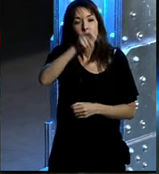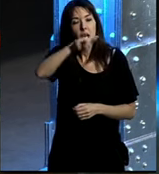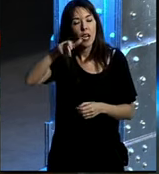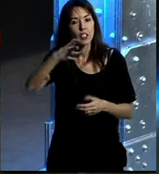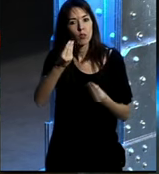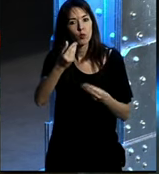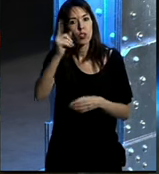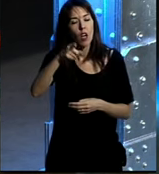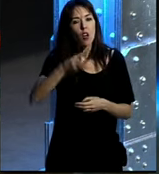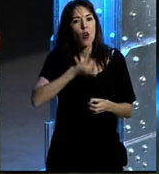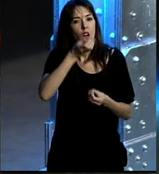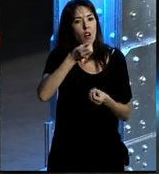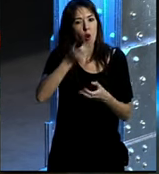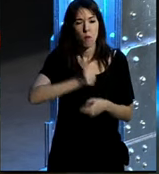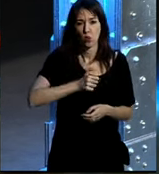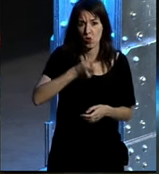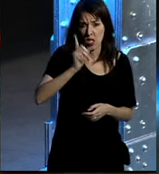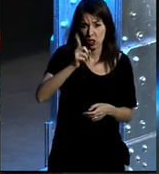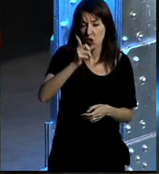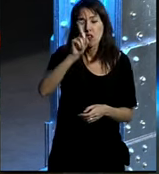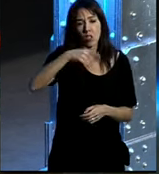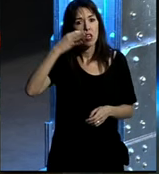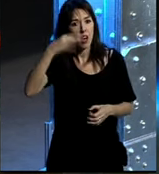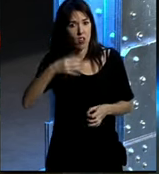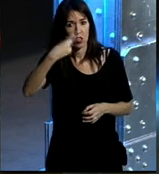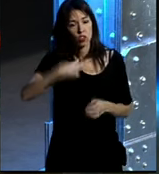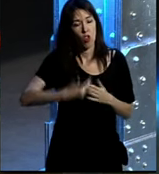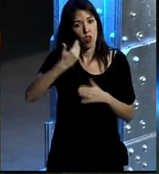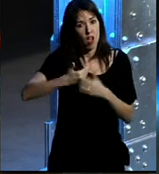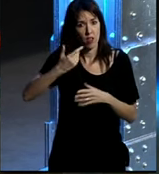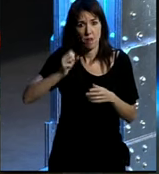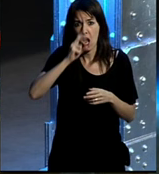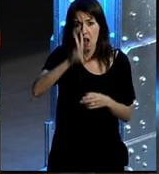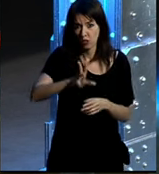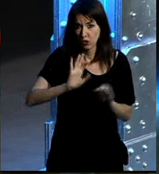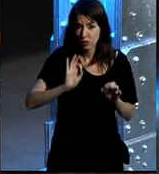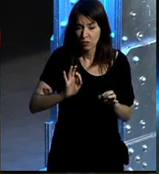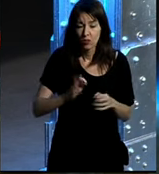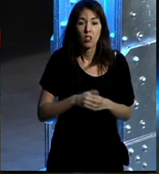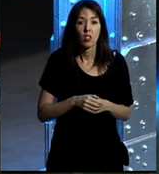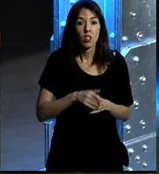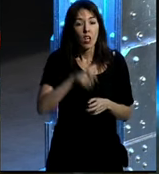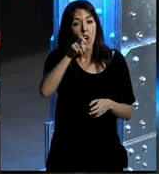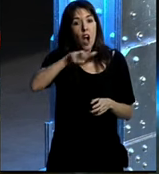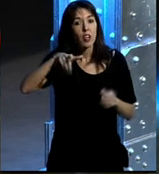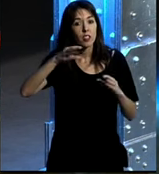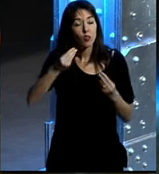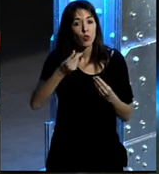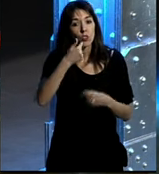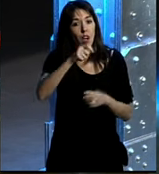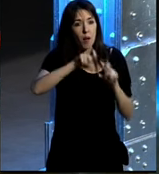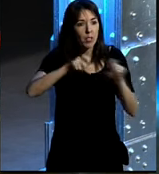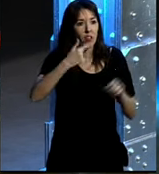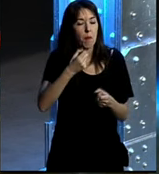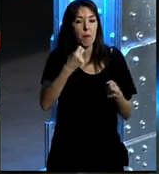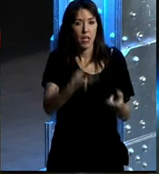a contar no solamente las oportunidades sino la realidad de lo que nosotros tenemos día a día y lo que hemos tenido en todos estos años, mucha gente en la empresa pues decía